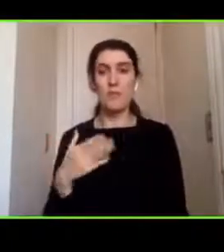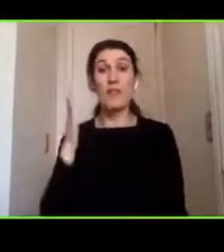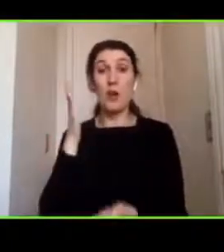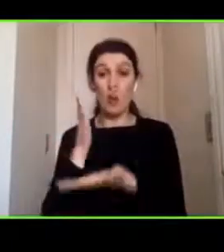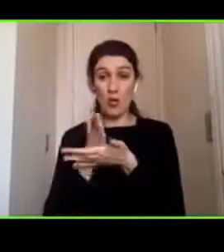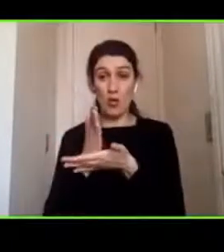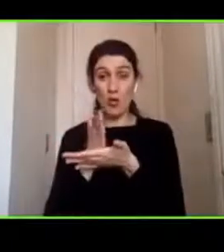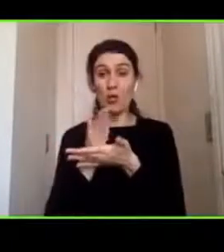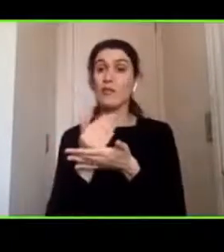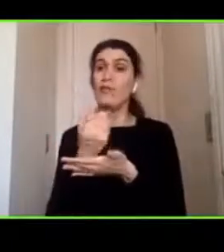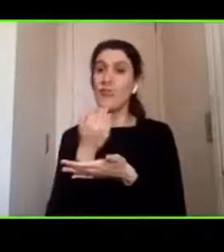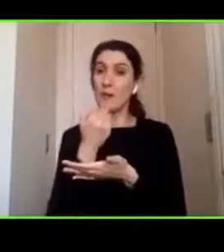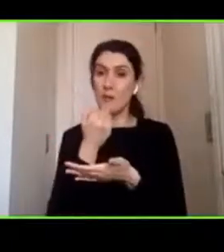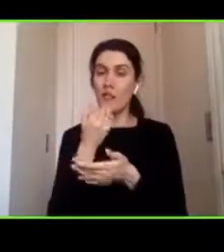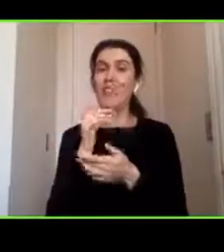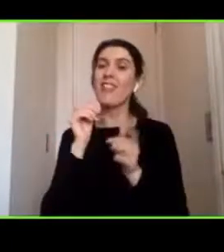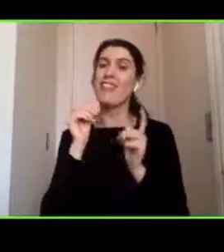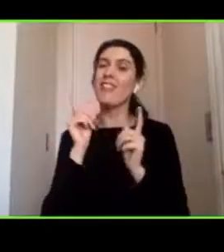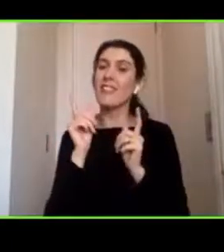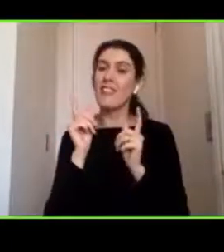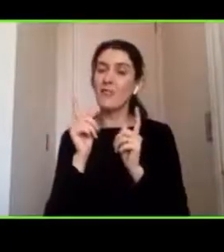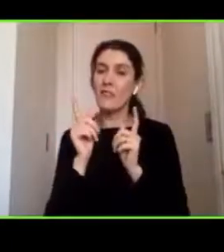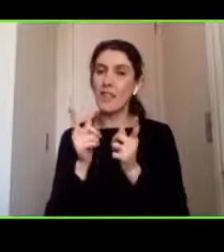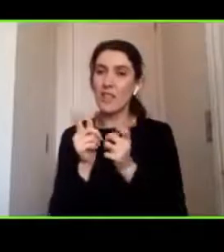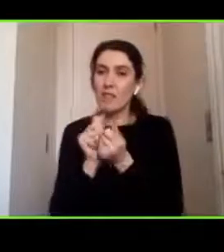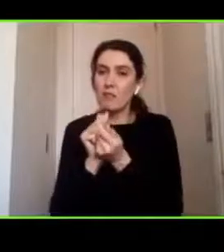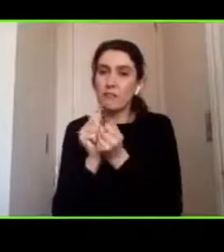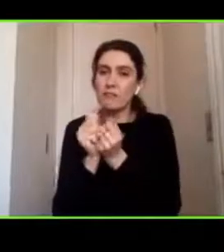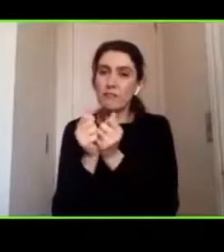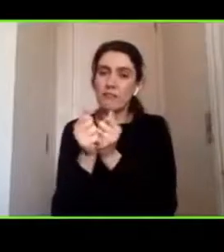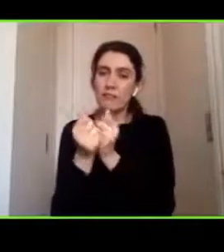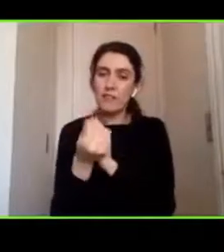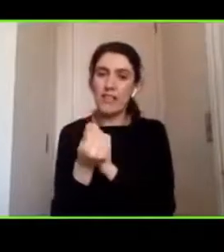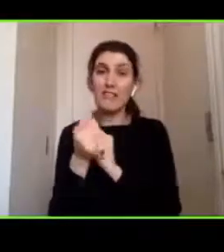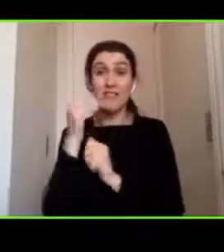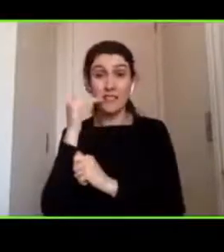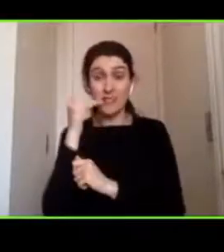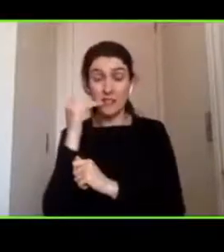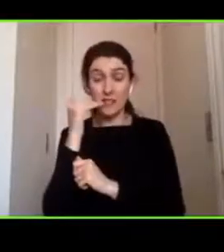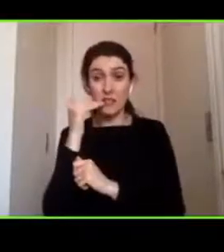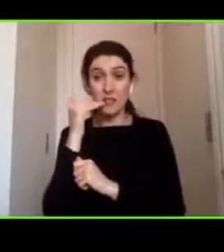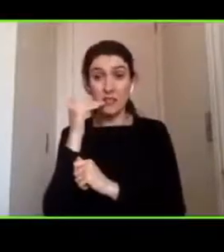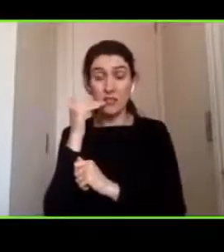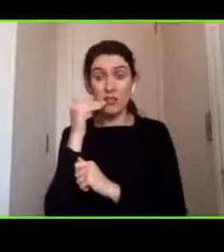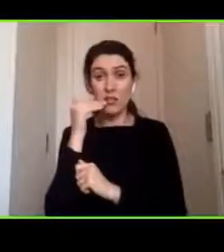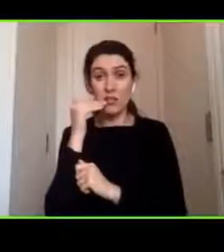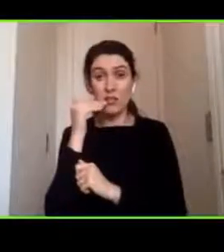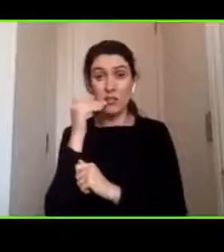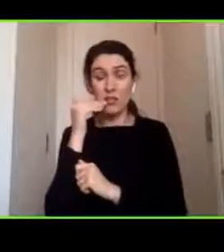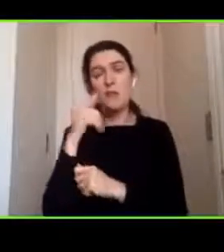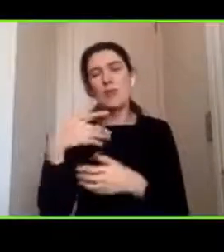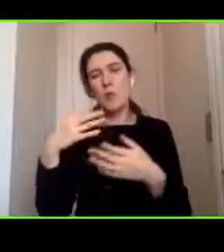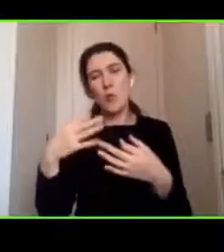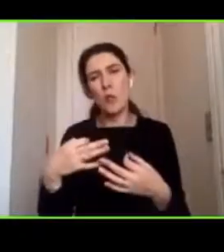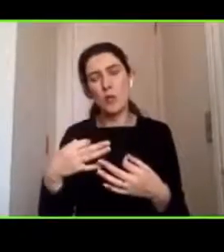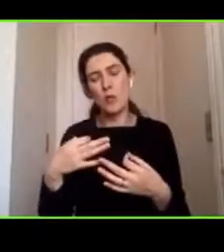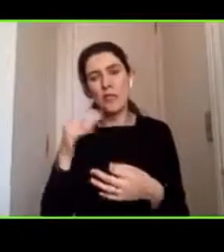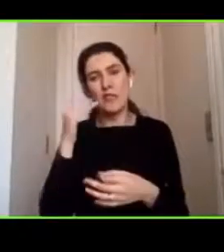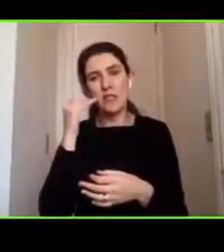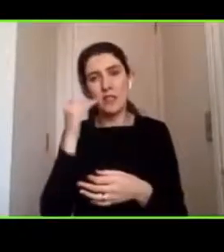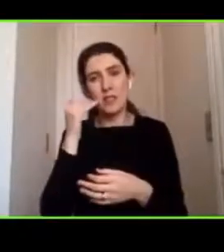debería adecuarse a este niño que efectivamente lo más seguro es que llegue con un rendimiento